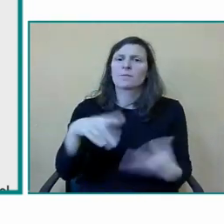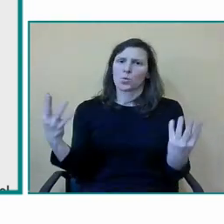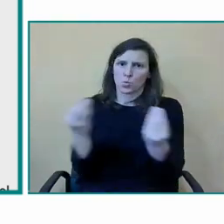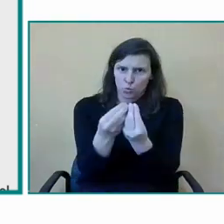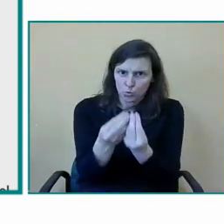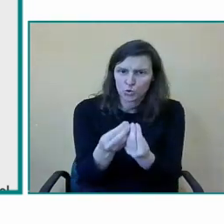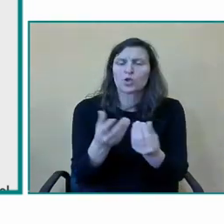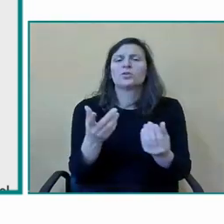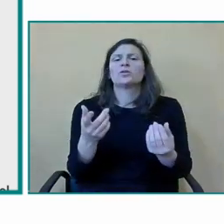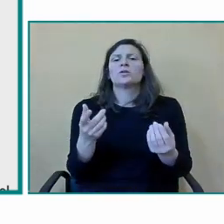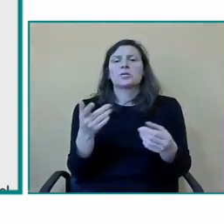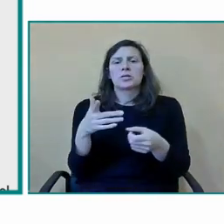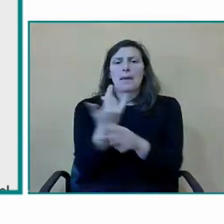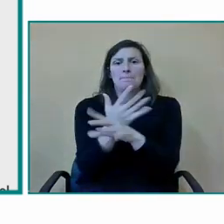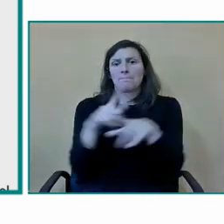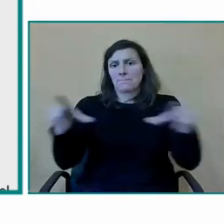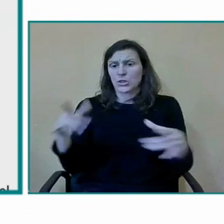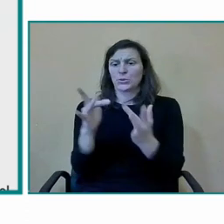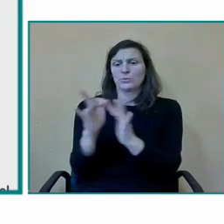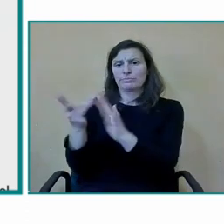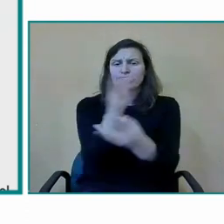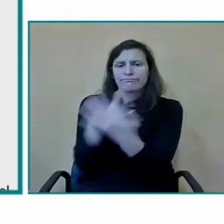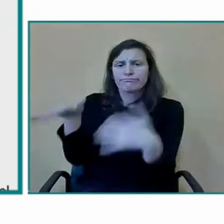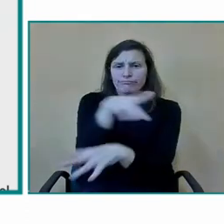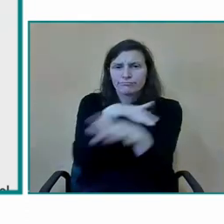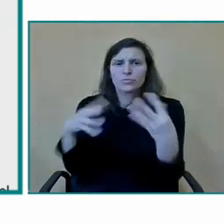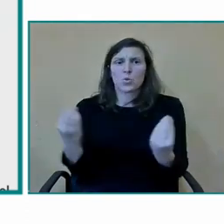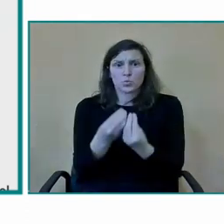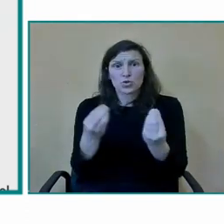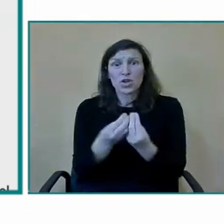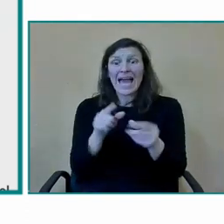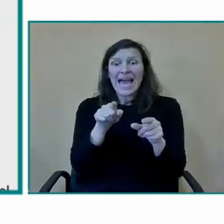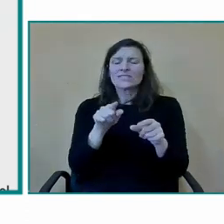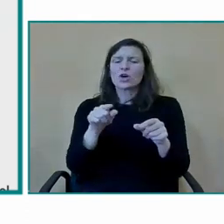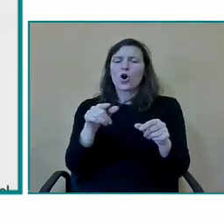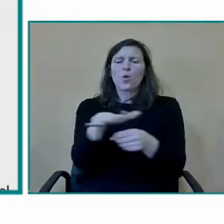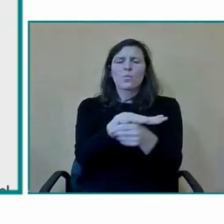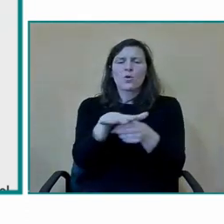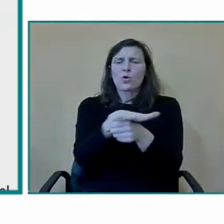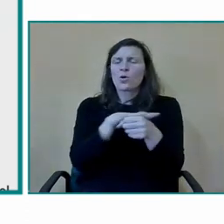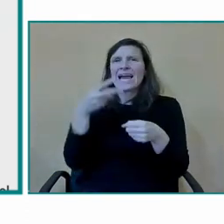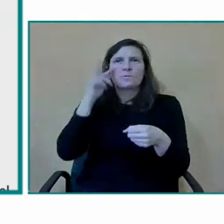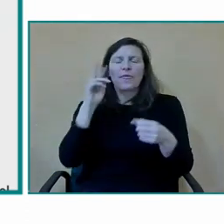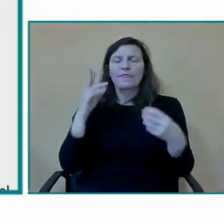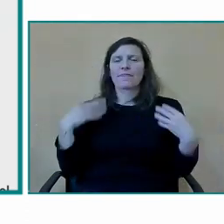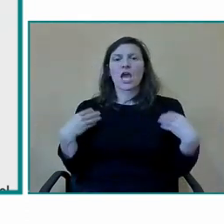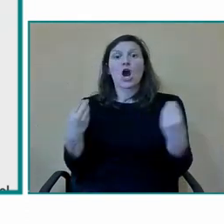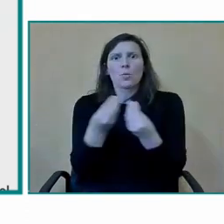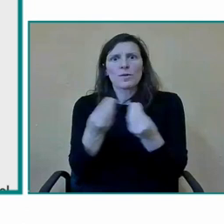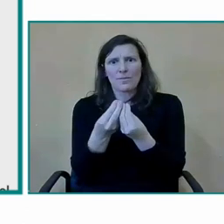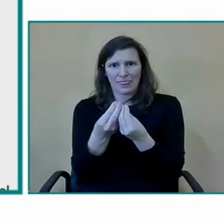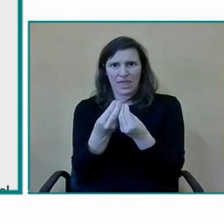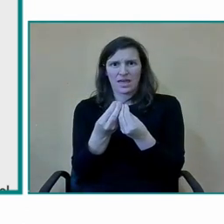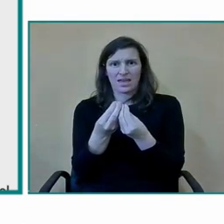convivencia única en la cual pues digamos que se crea la oportunidad de que